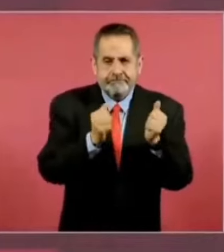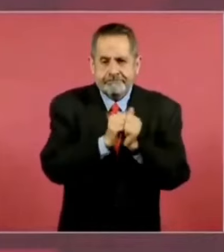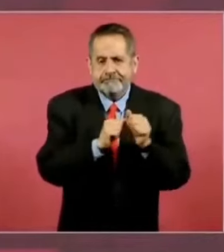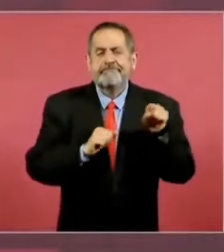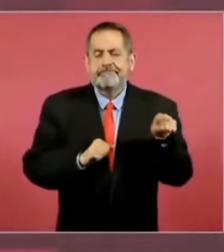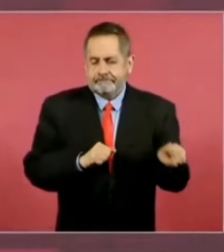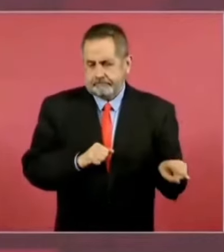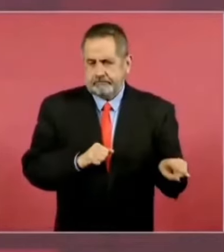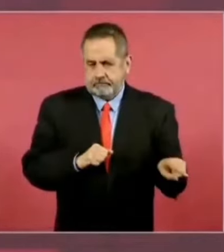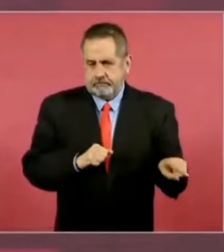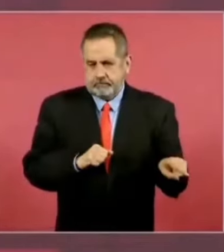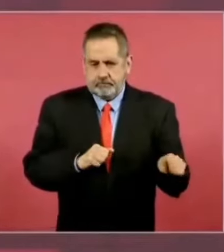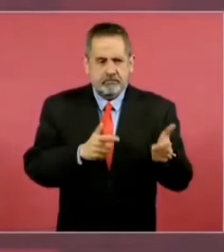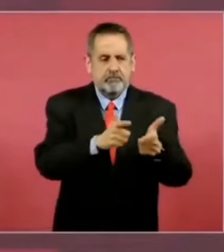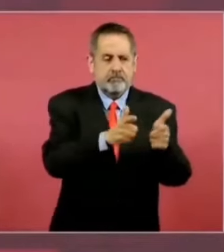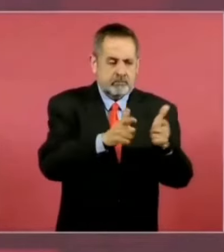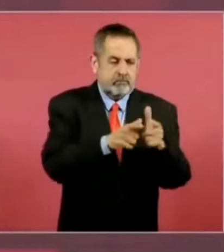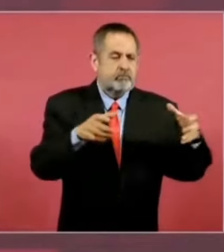en el grupo